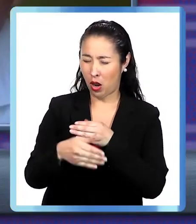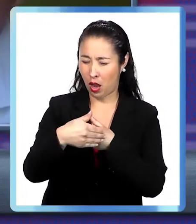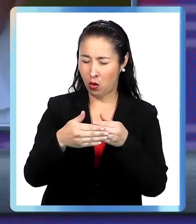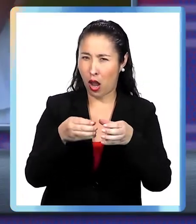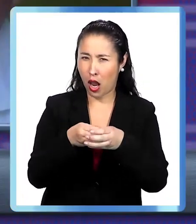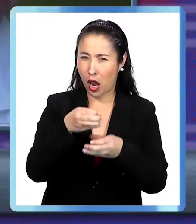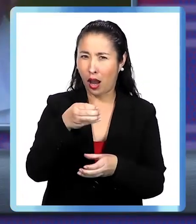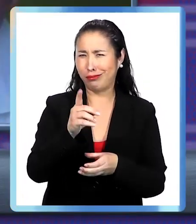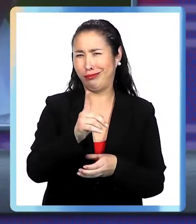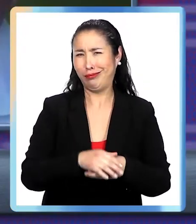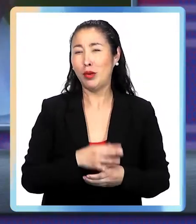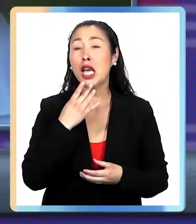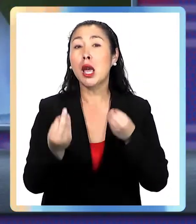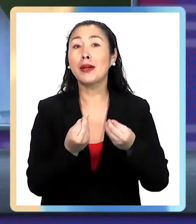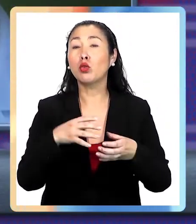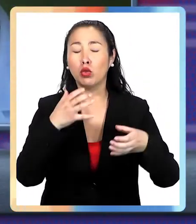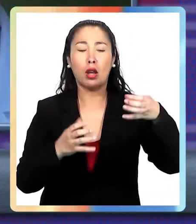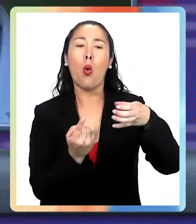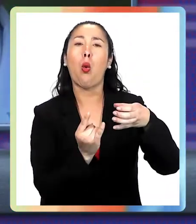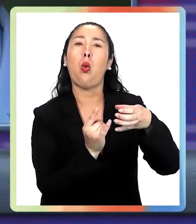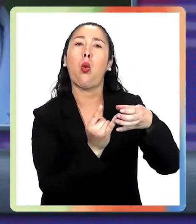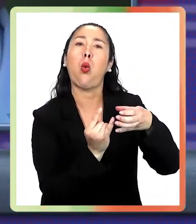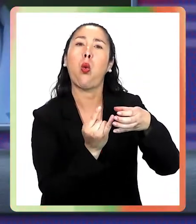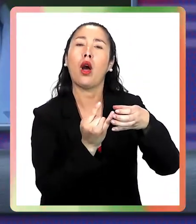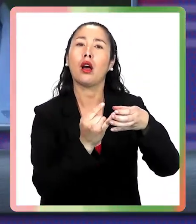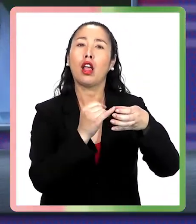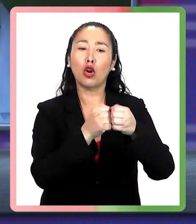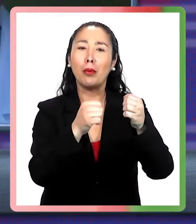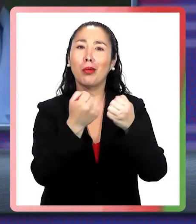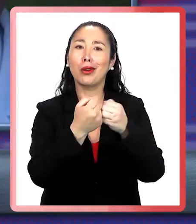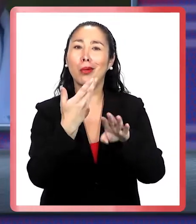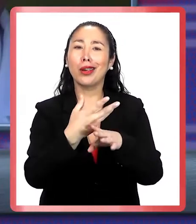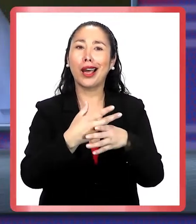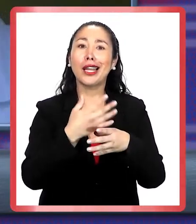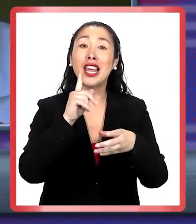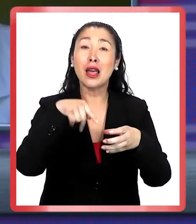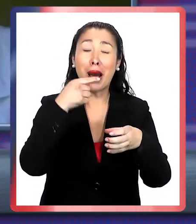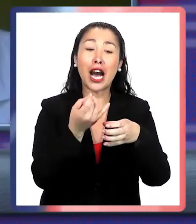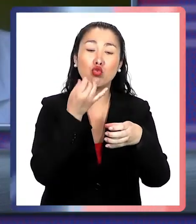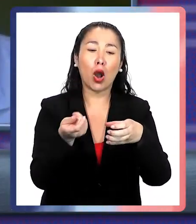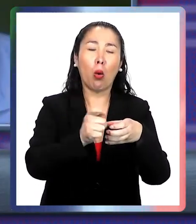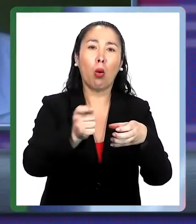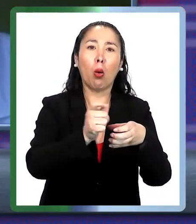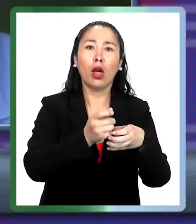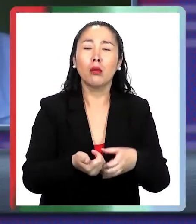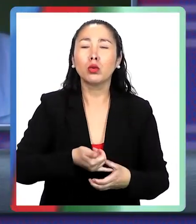juguera los rompe, le saca la fibra, y más encima hace que el azúcar entre muy rápido en el intestino, le fermenta, le da dolor de guata a la gente,